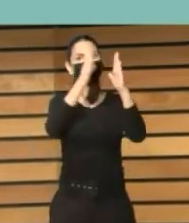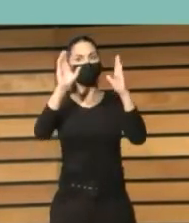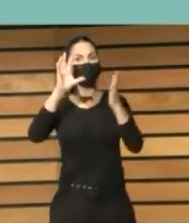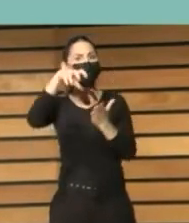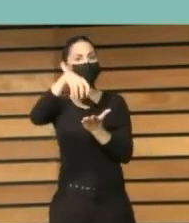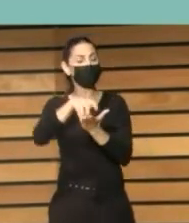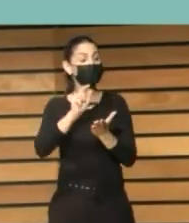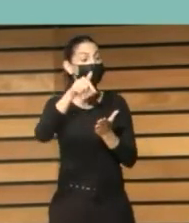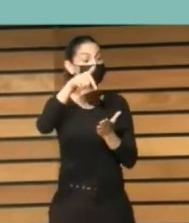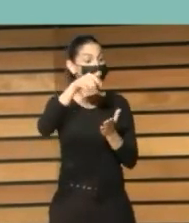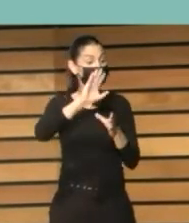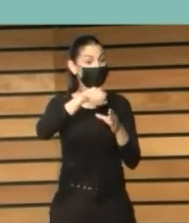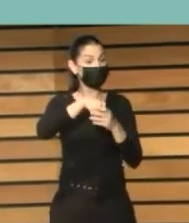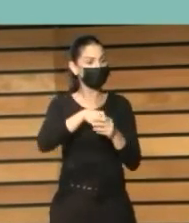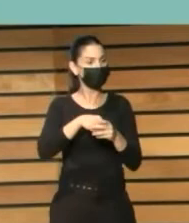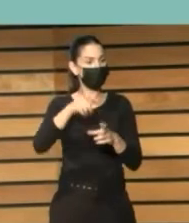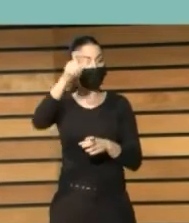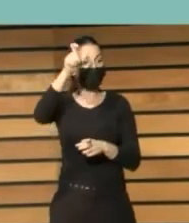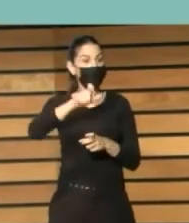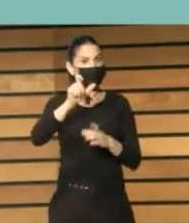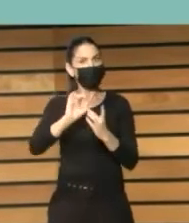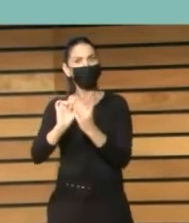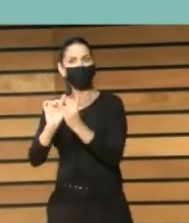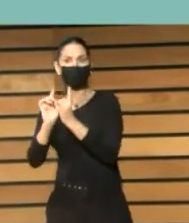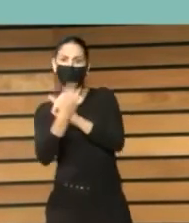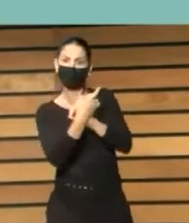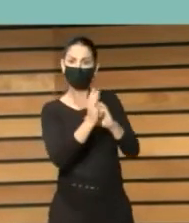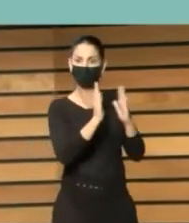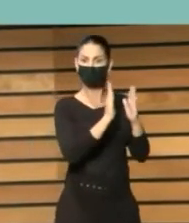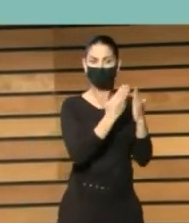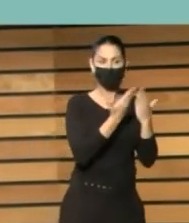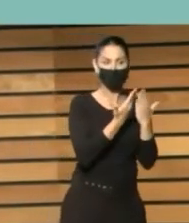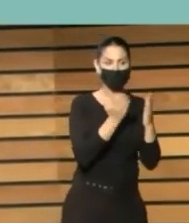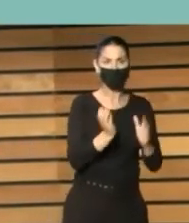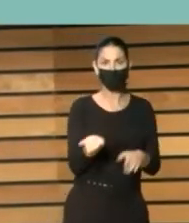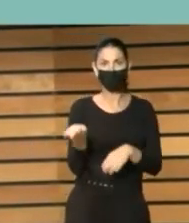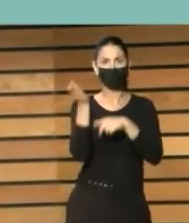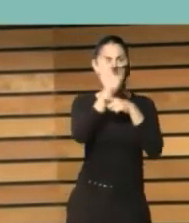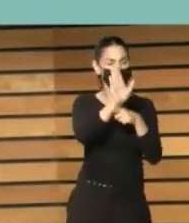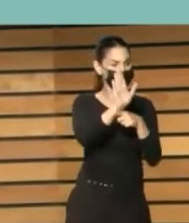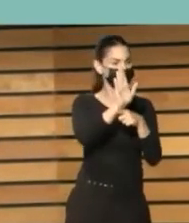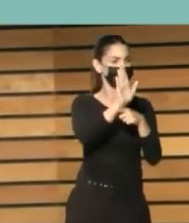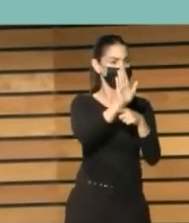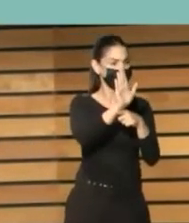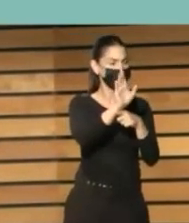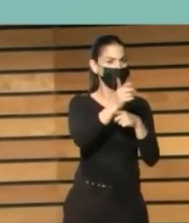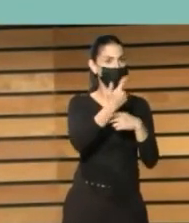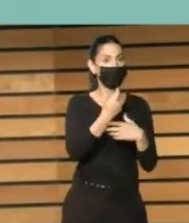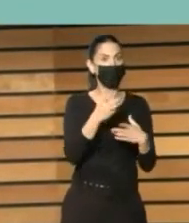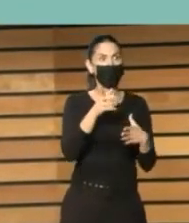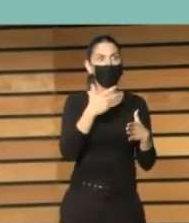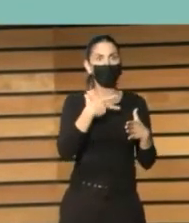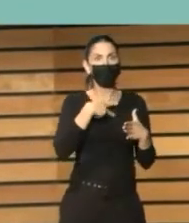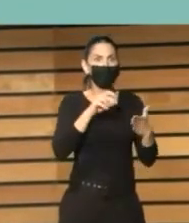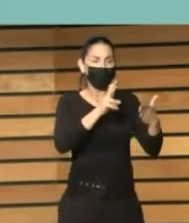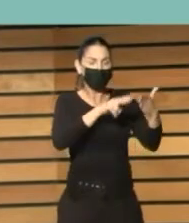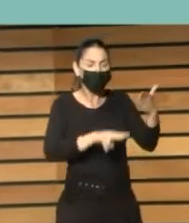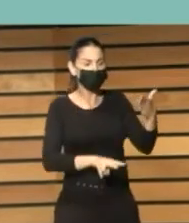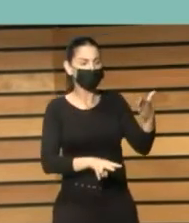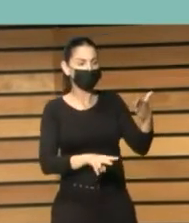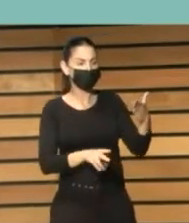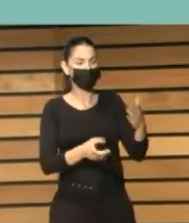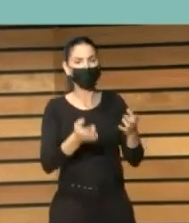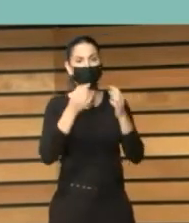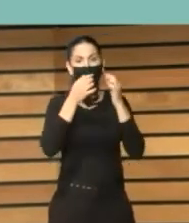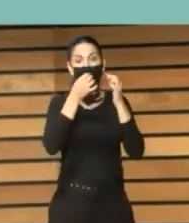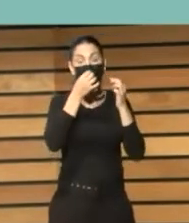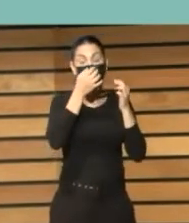que las personas se transforman en libros como libros publicados y capaces de ser leídos se trata de formar